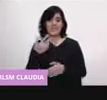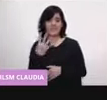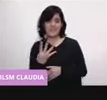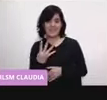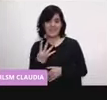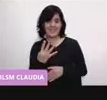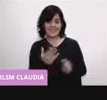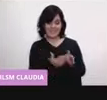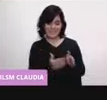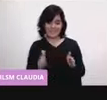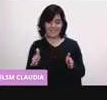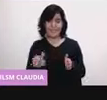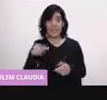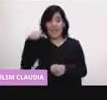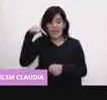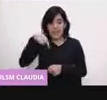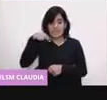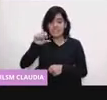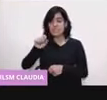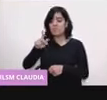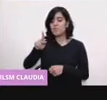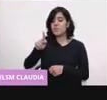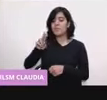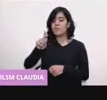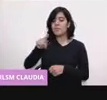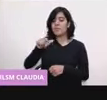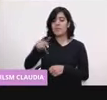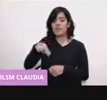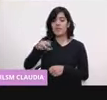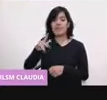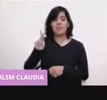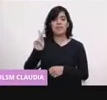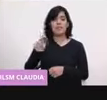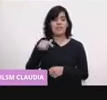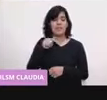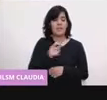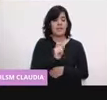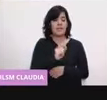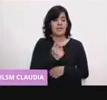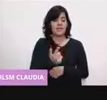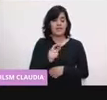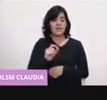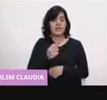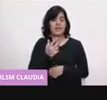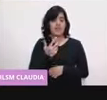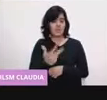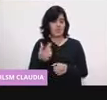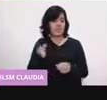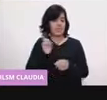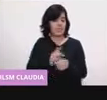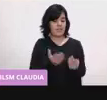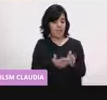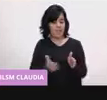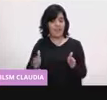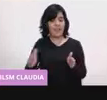en esta vacuna es Sputnik V de 21 a 28 días. La próxima.